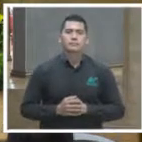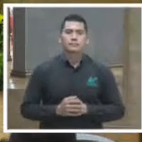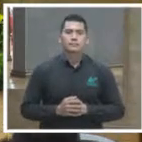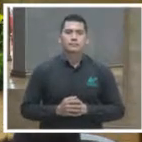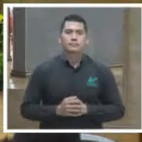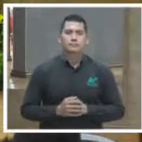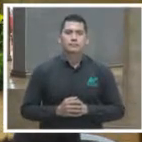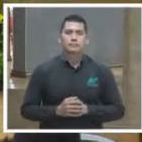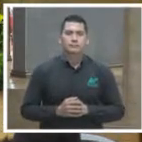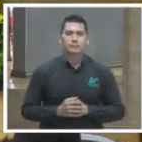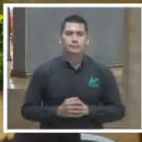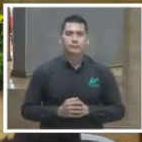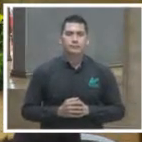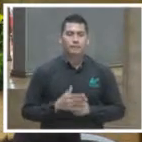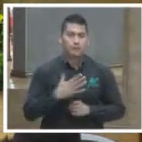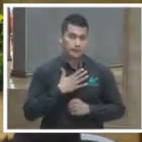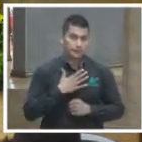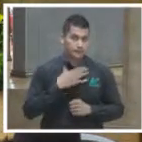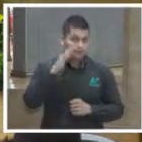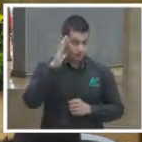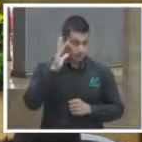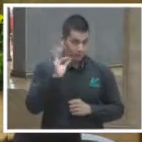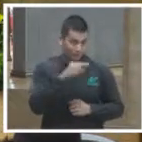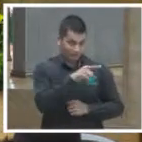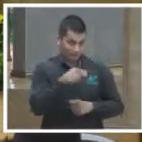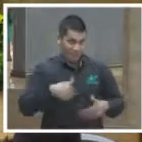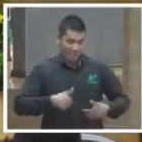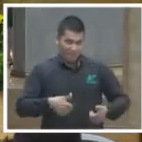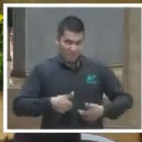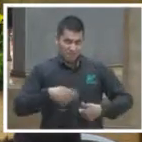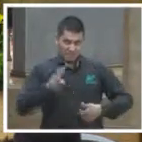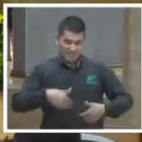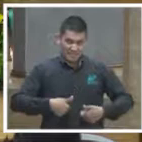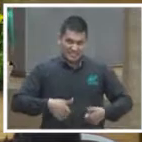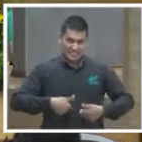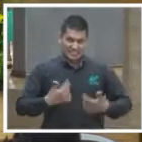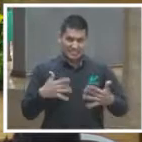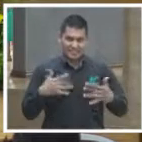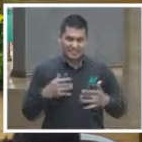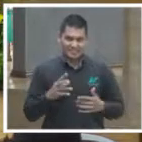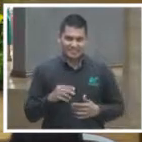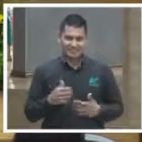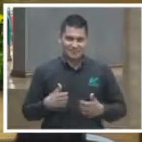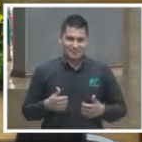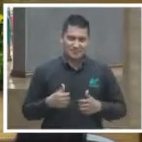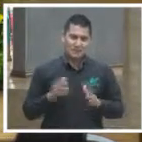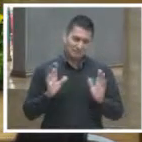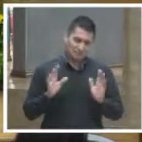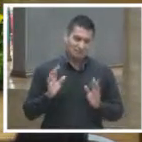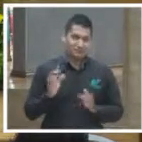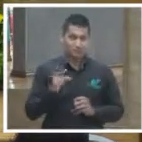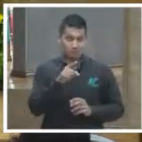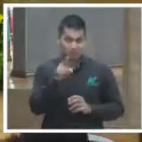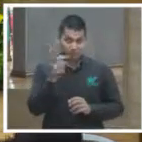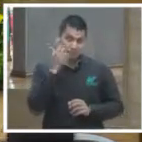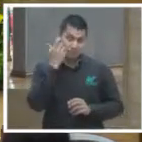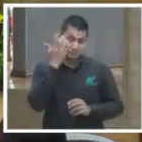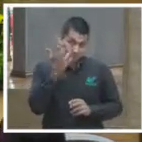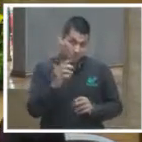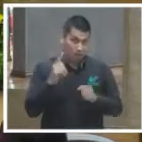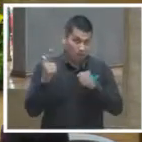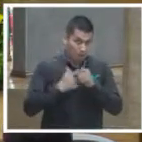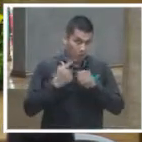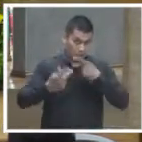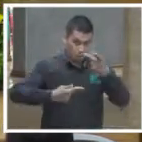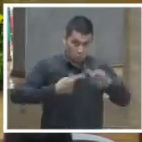yo supongo que ya tienen hambre pero pero este si quiere pasar alguna pregunta